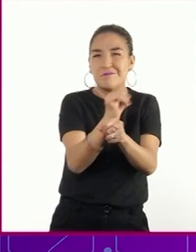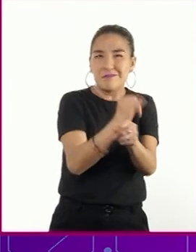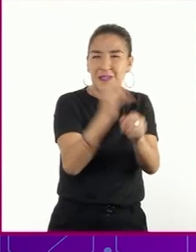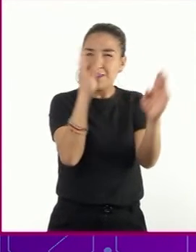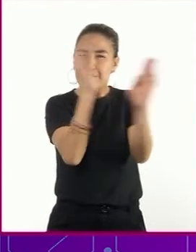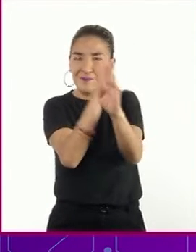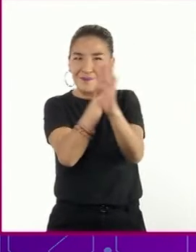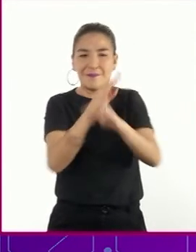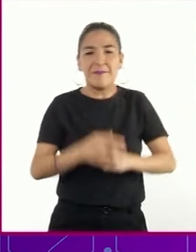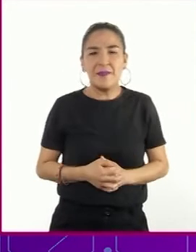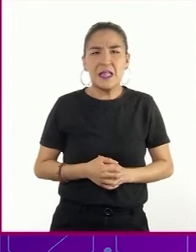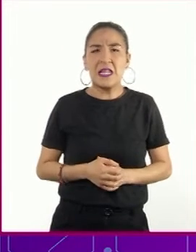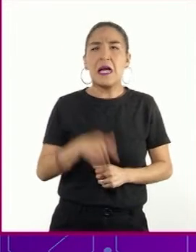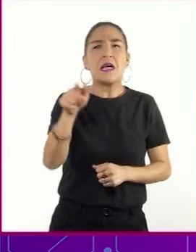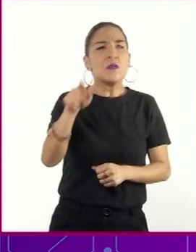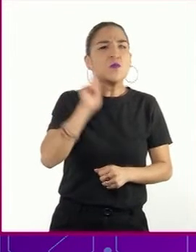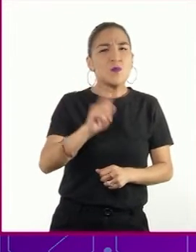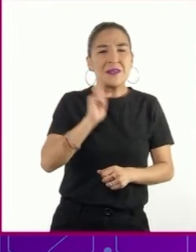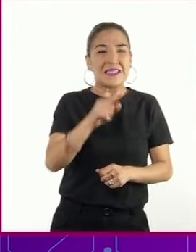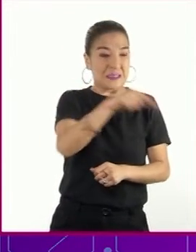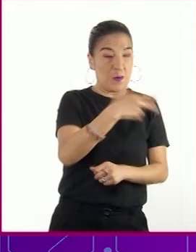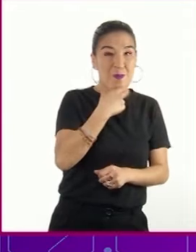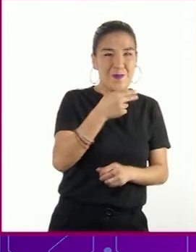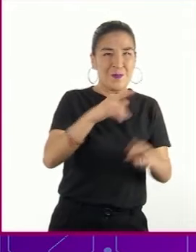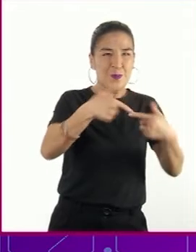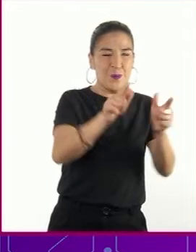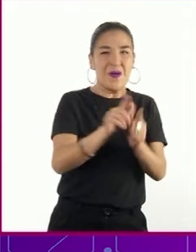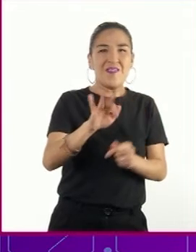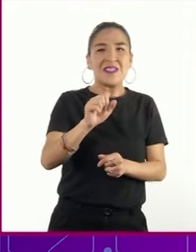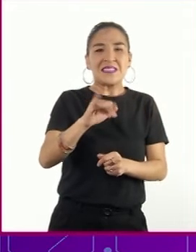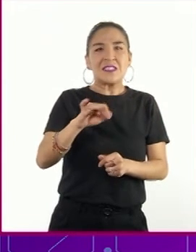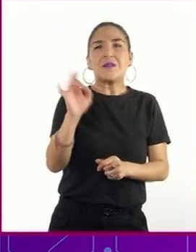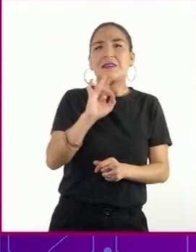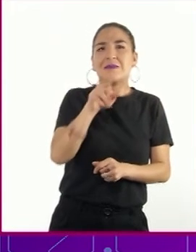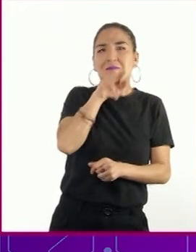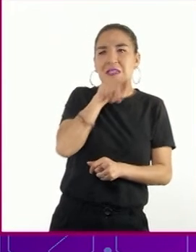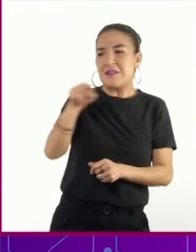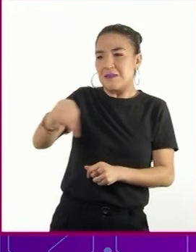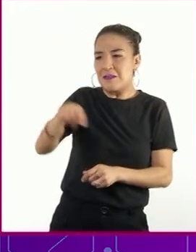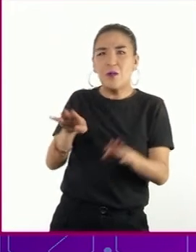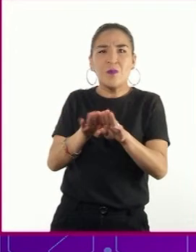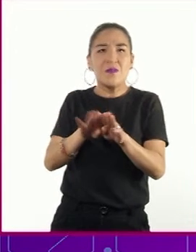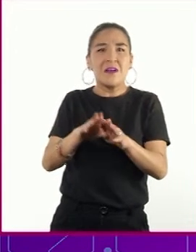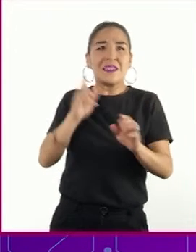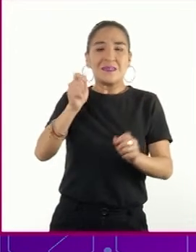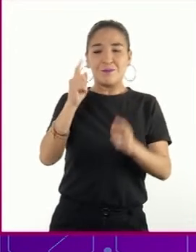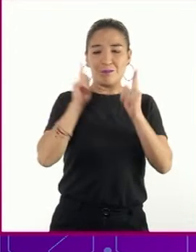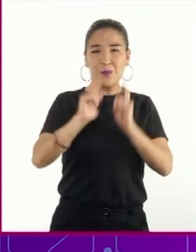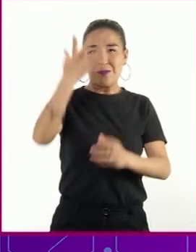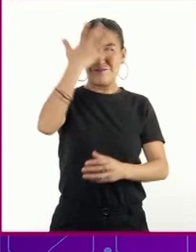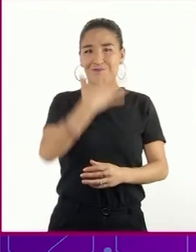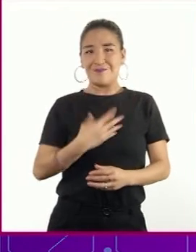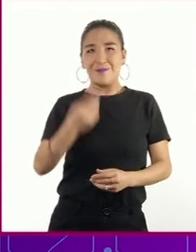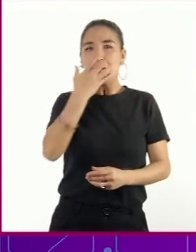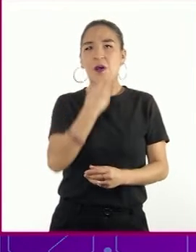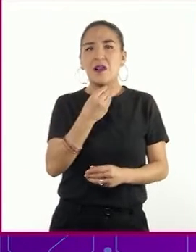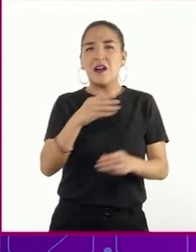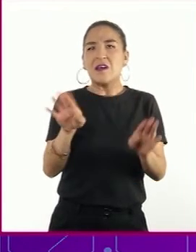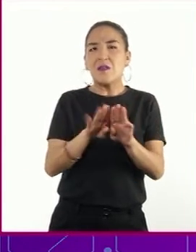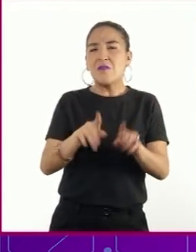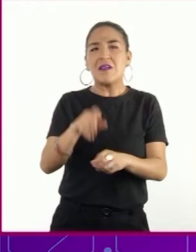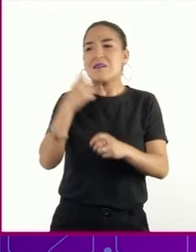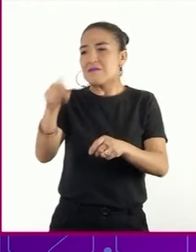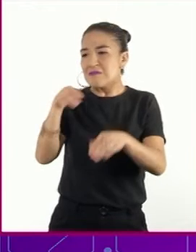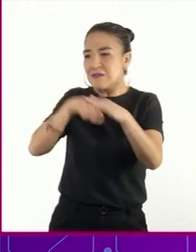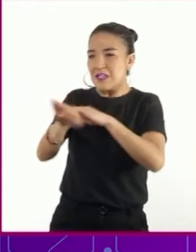A los fascistas les preocupaba que las mujeres perdieran su feminidad trabajando en fábricas, por lo que preferían que lo